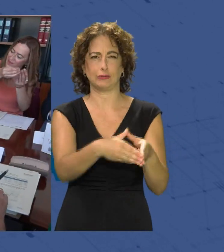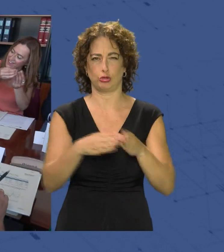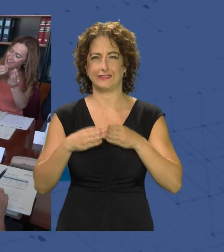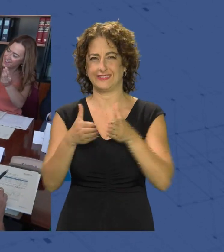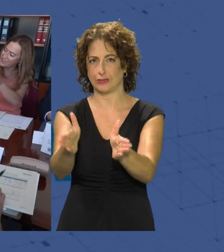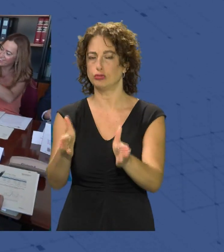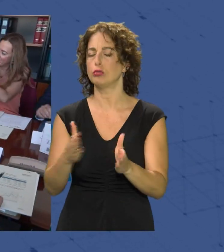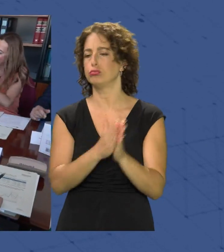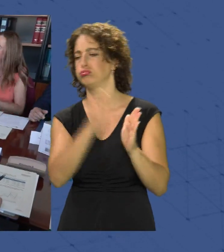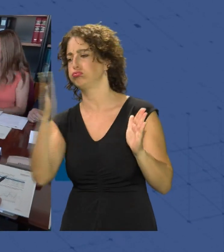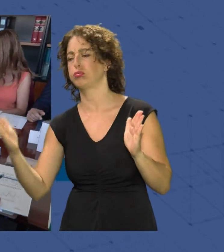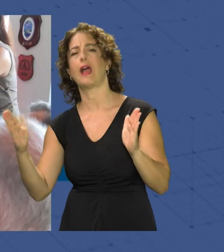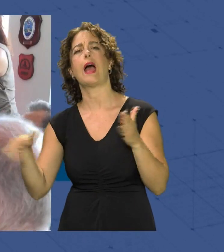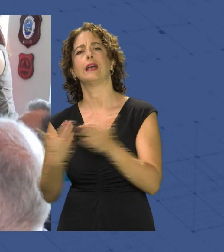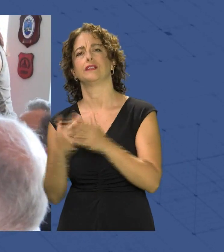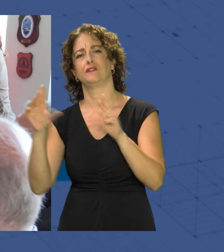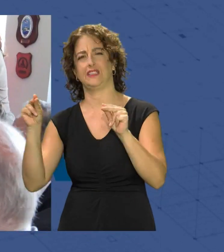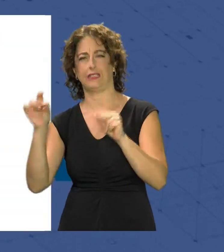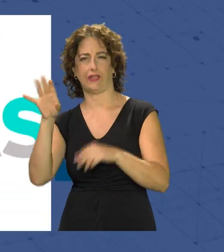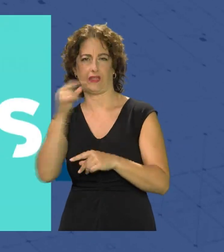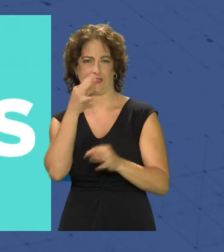cada año, hasta el 15 de septiembre.